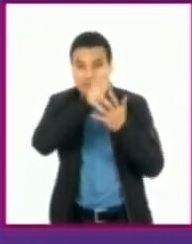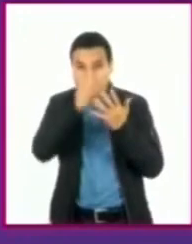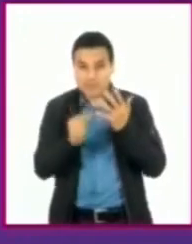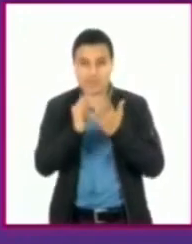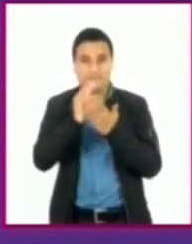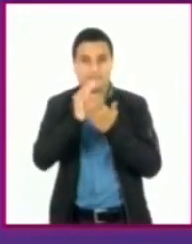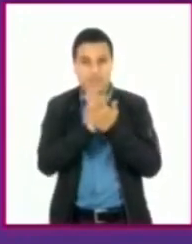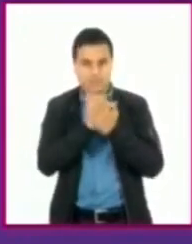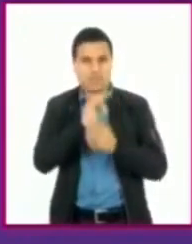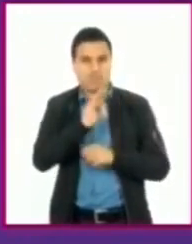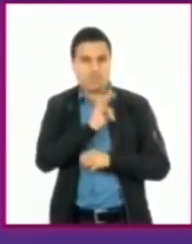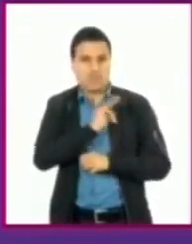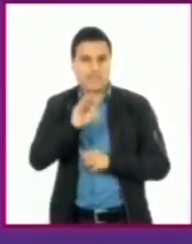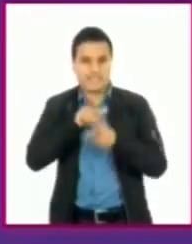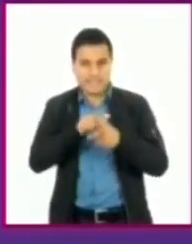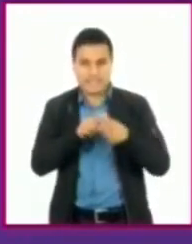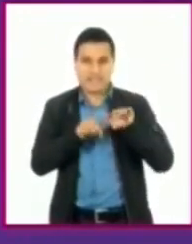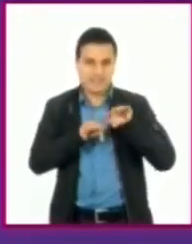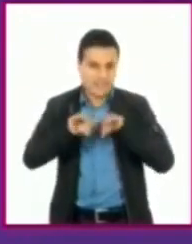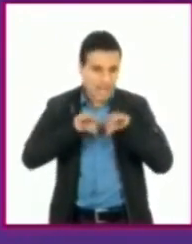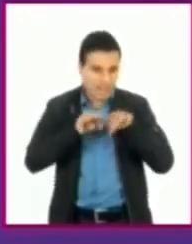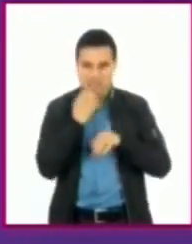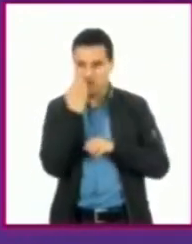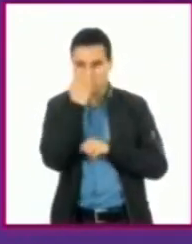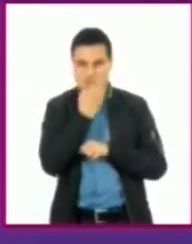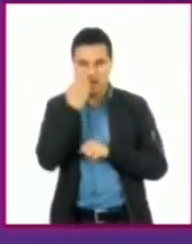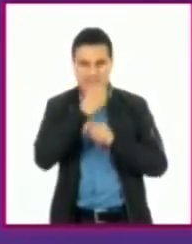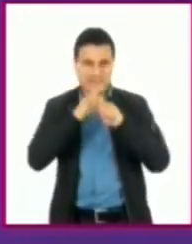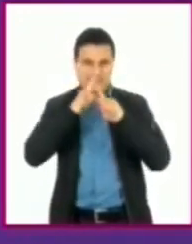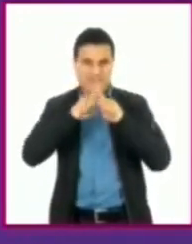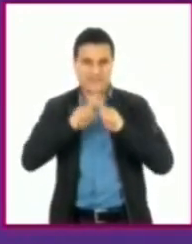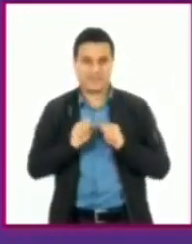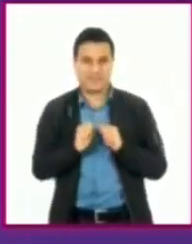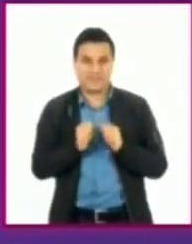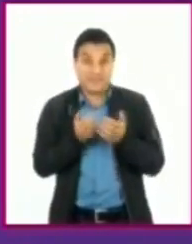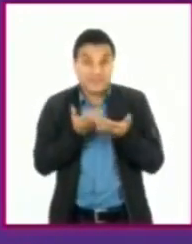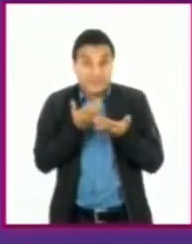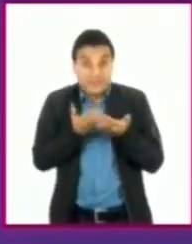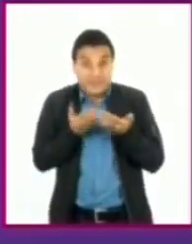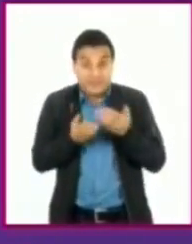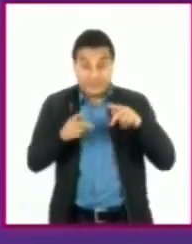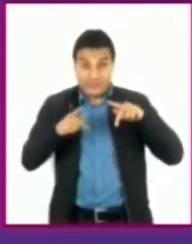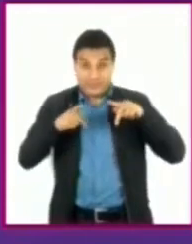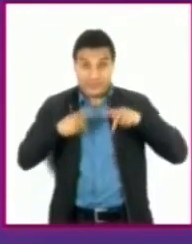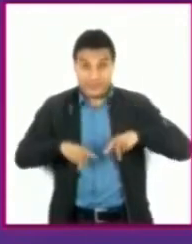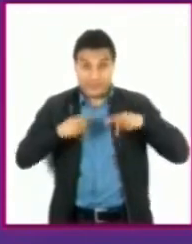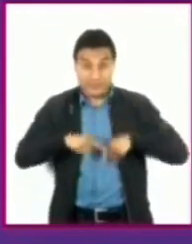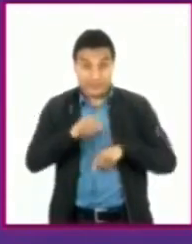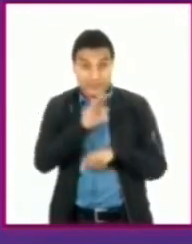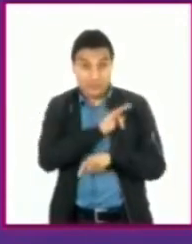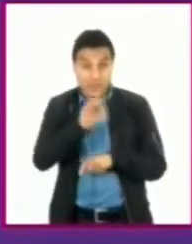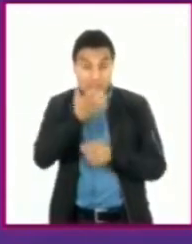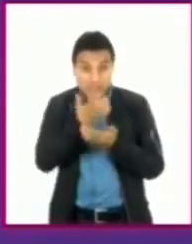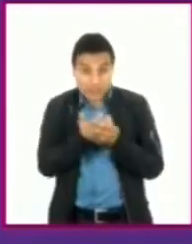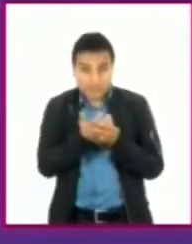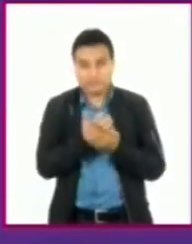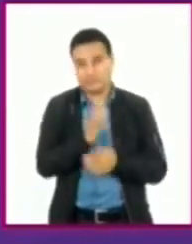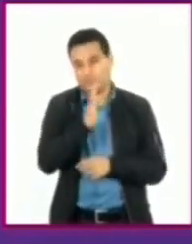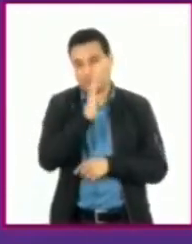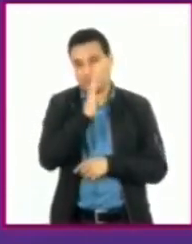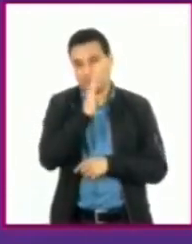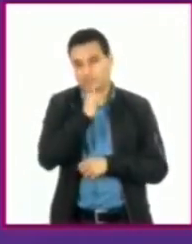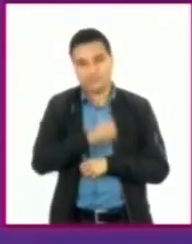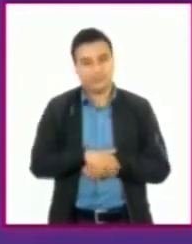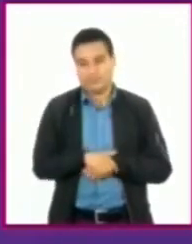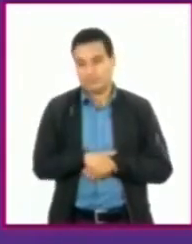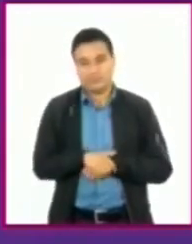En estos días es muy difícil que la gente pueda tomar el descanso que un cuadro gripal requiriera para